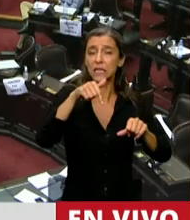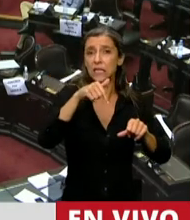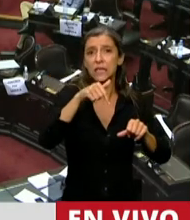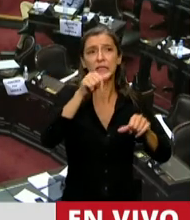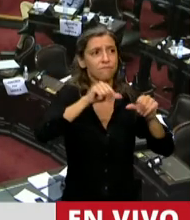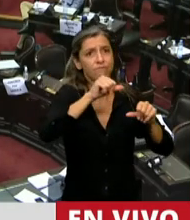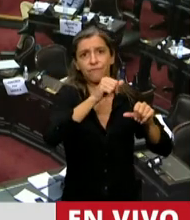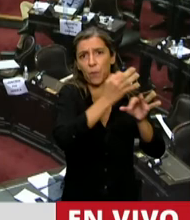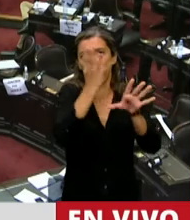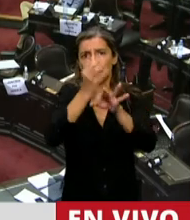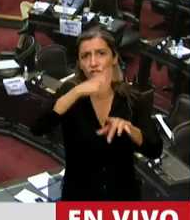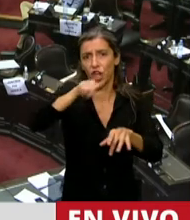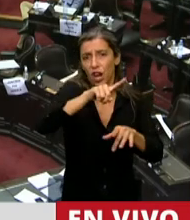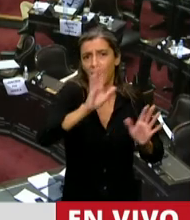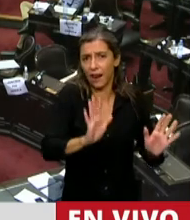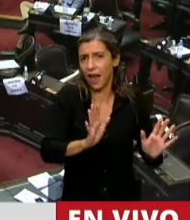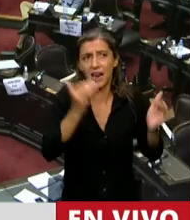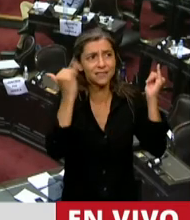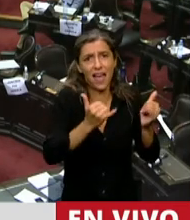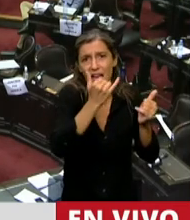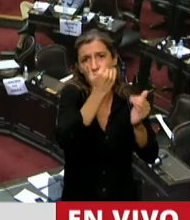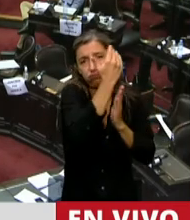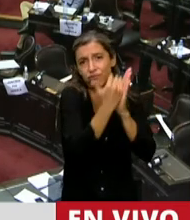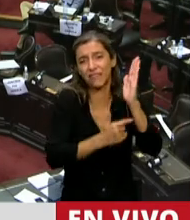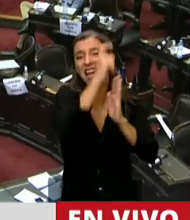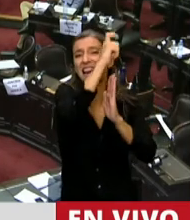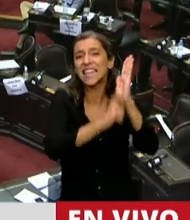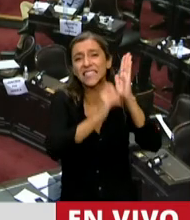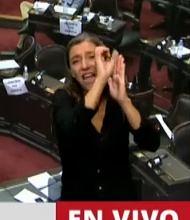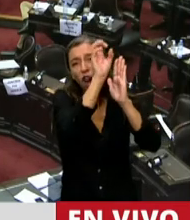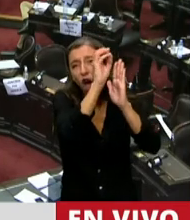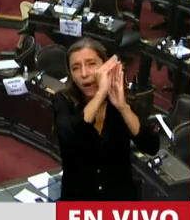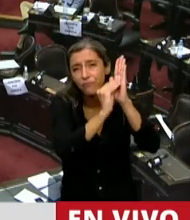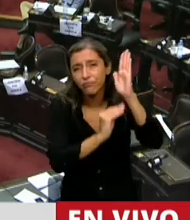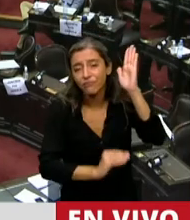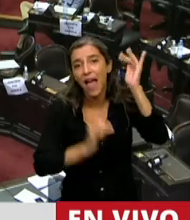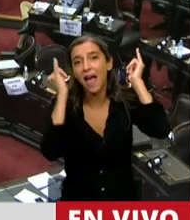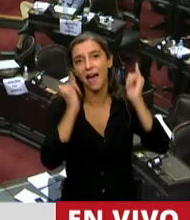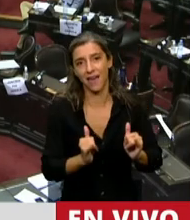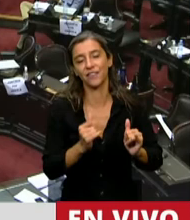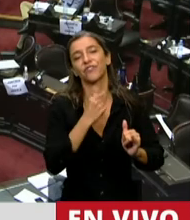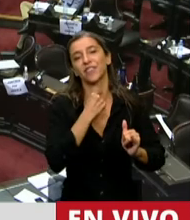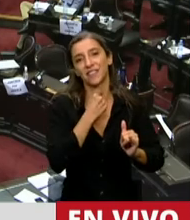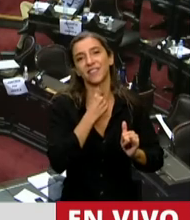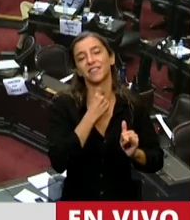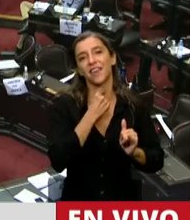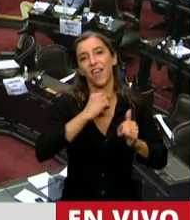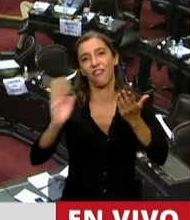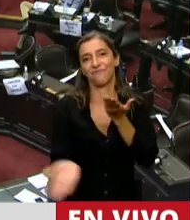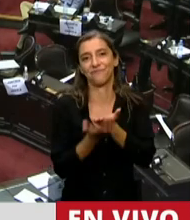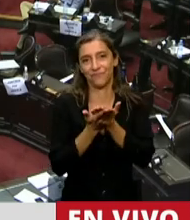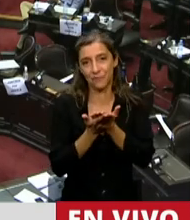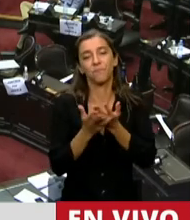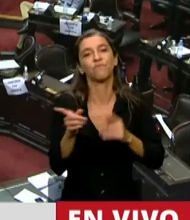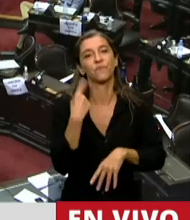reconocido. Tengo una larga lista de ellos que los voy a incorporar en la lista a los que hemos